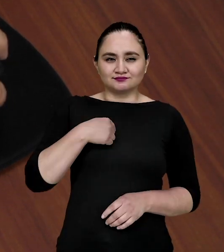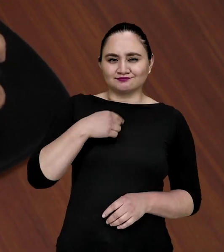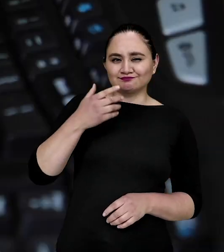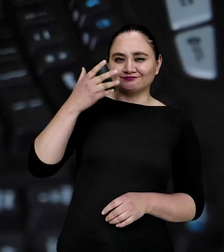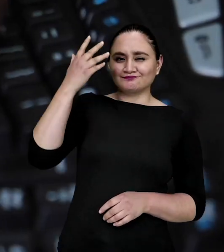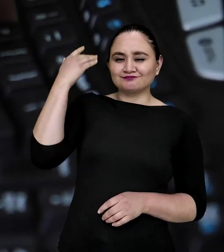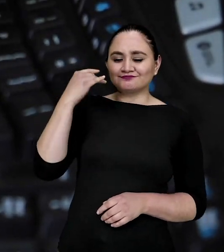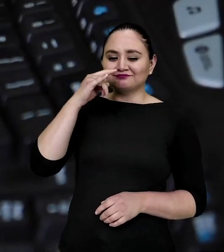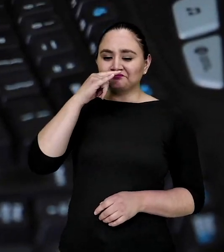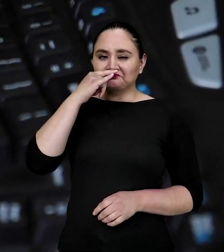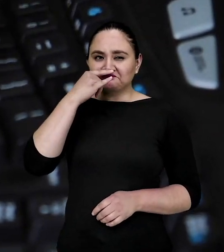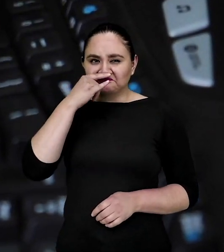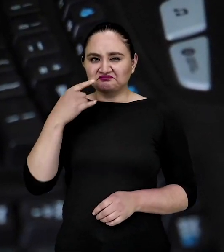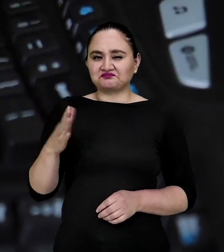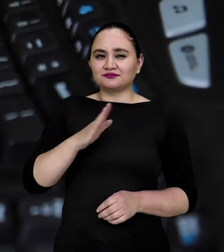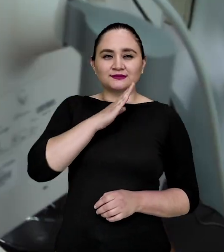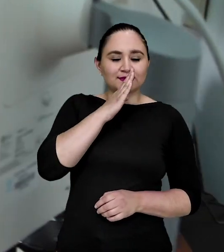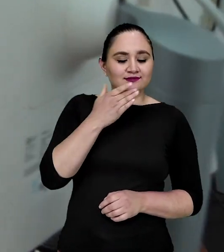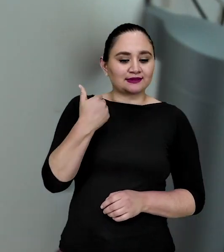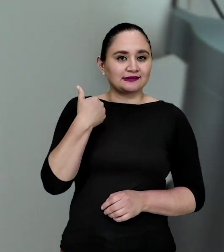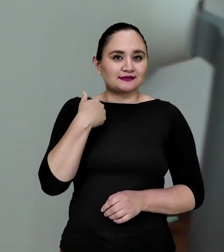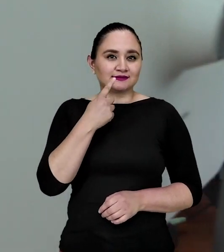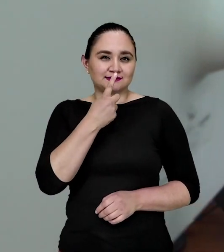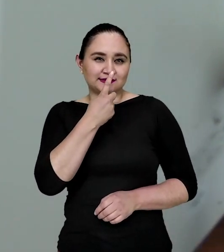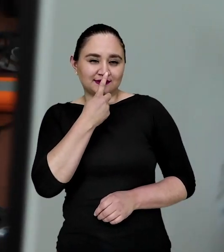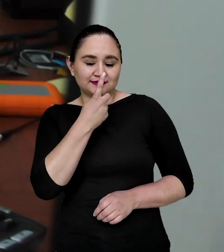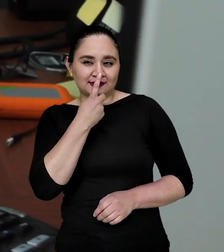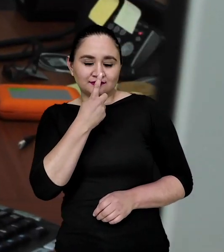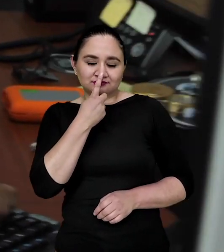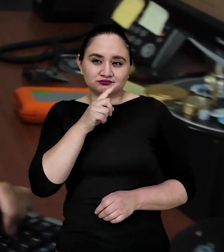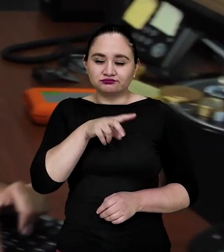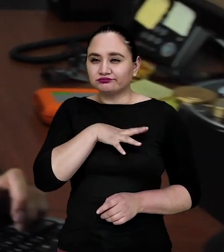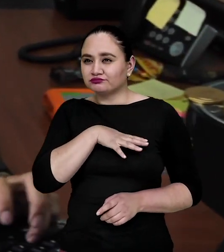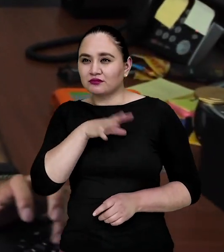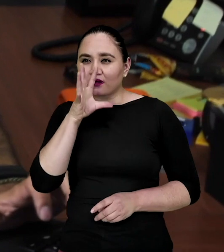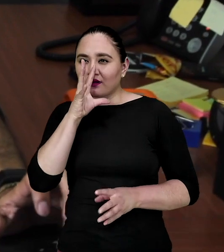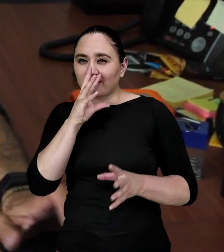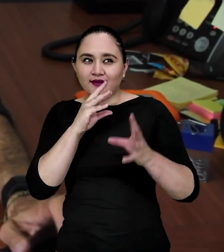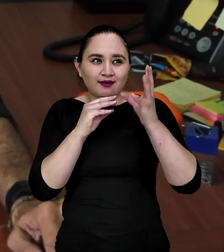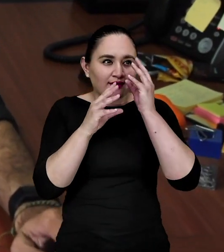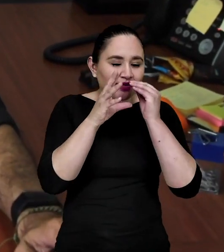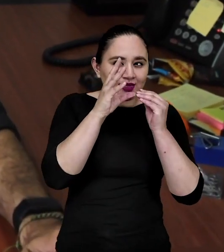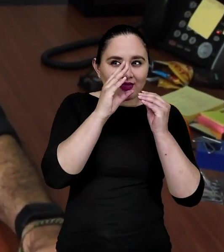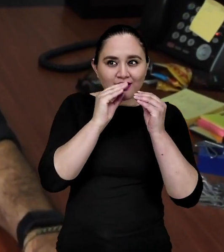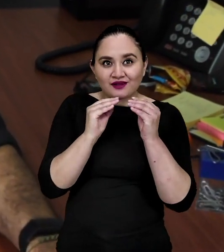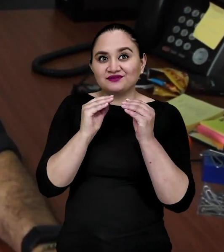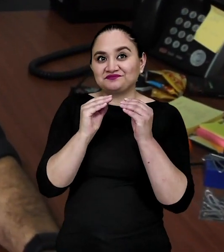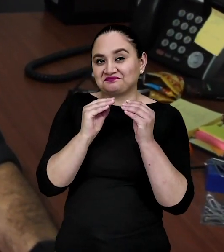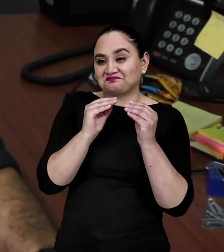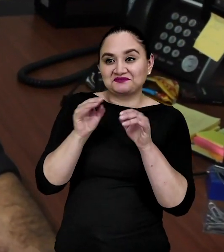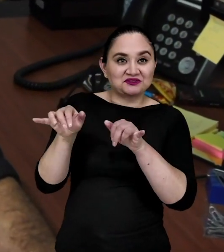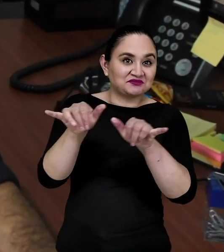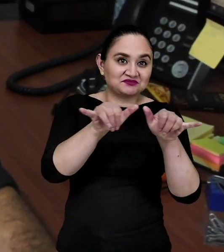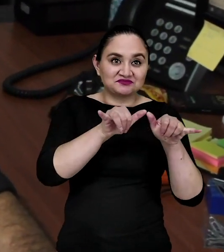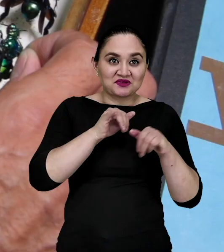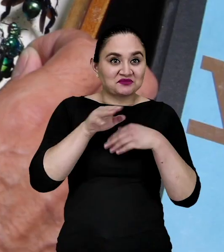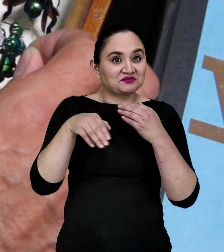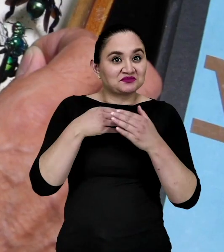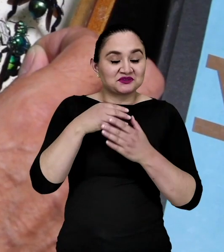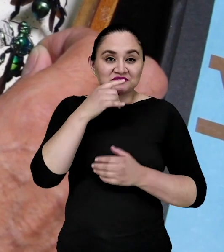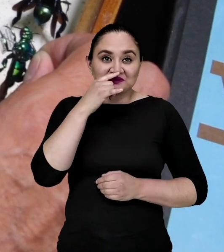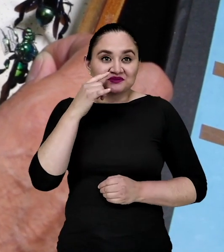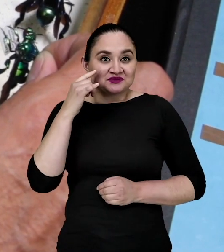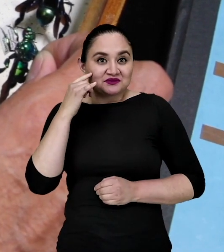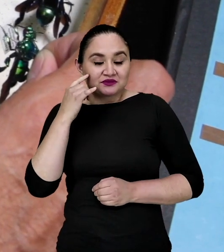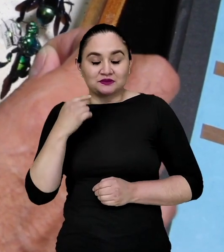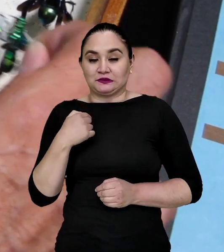Desde muy niño tuve ese interés a través de la curiosidad que casi todos los niños tenemos. Yo